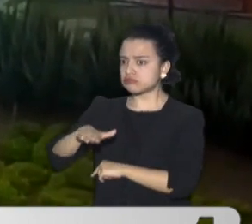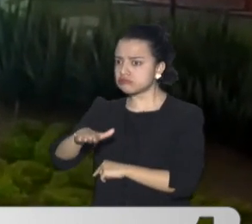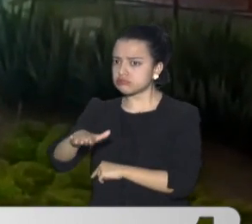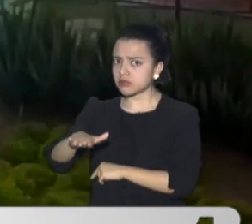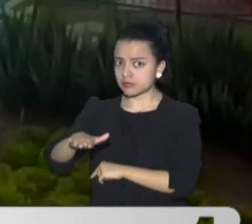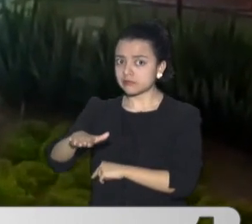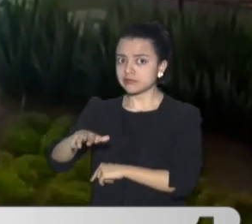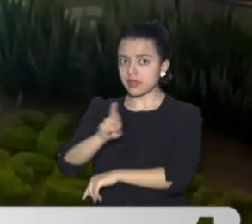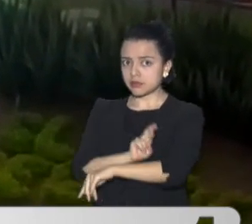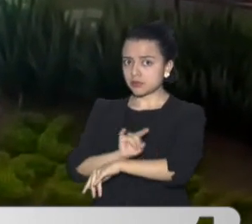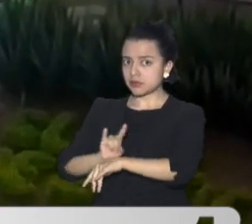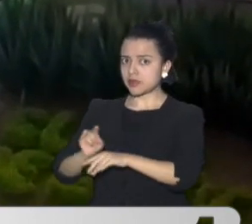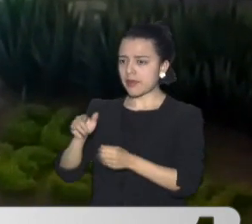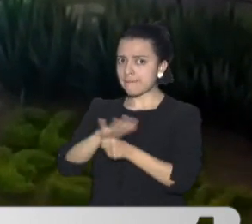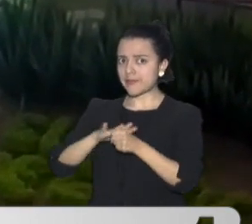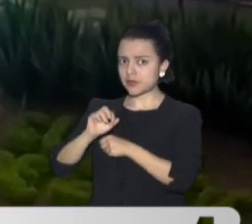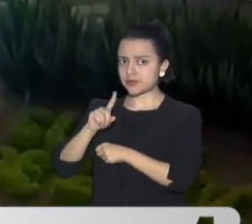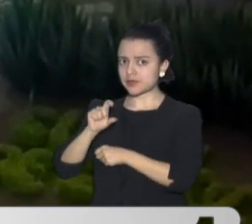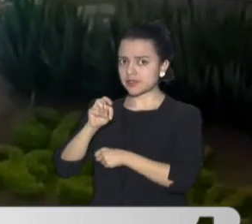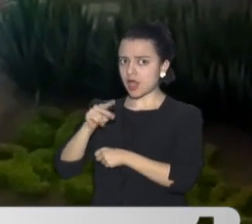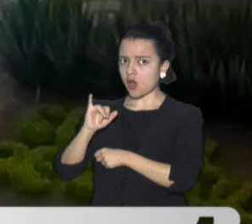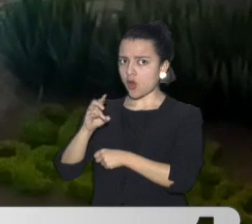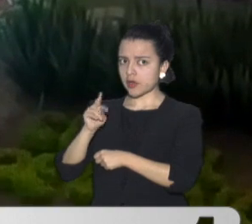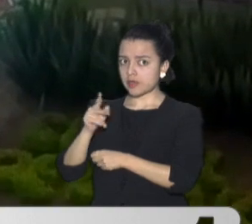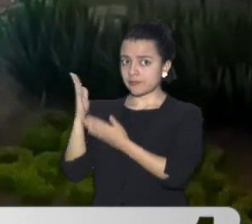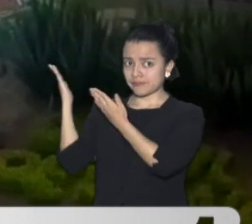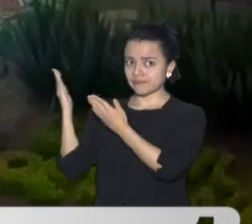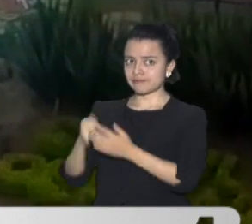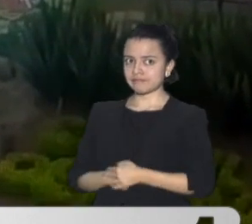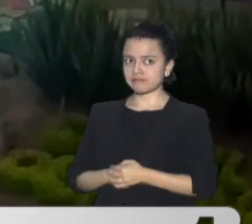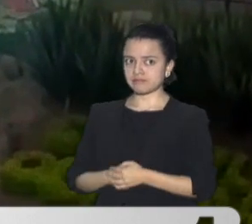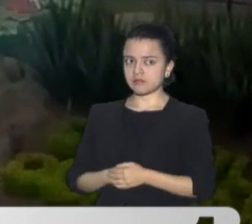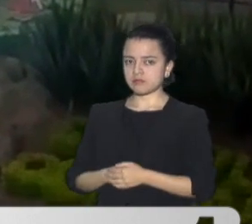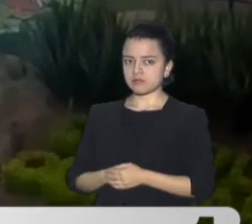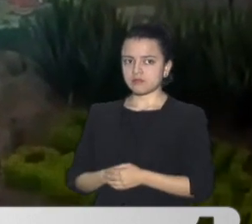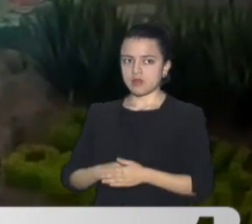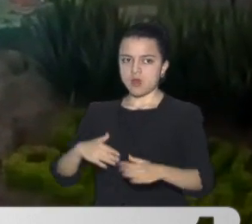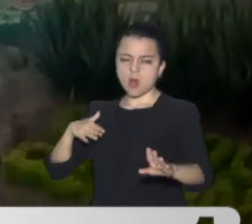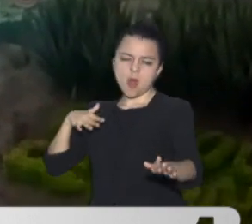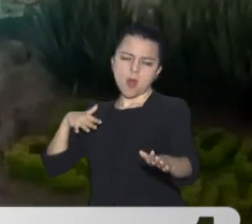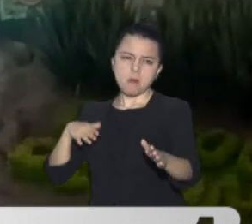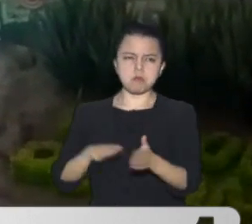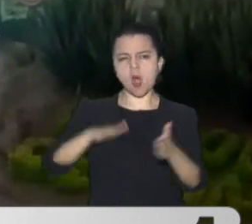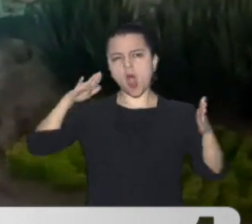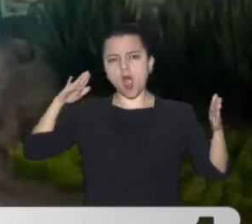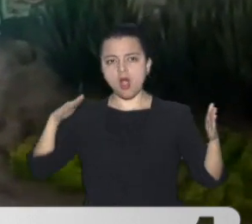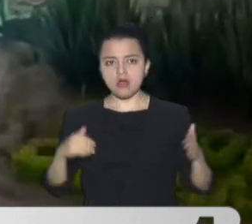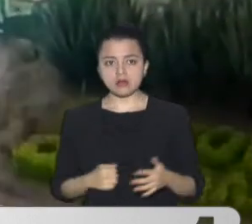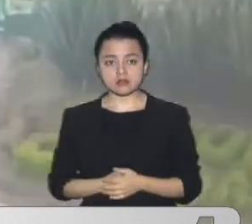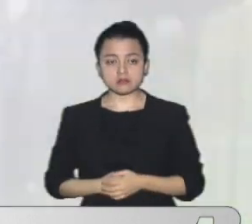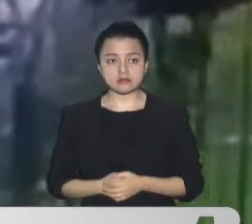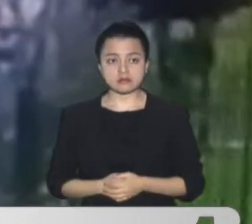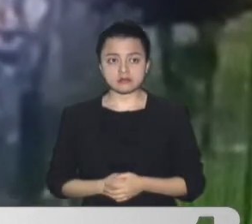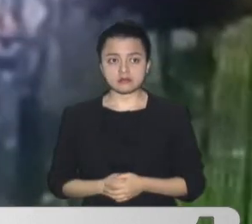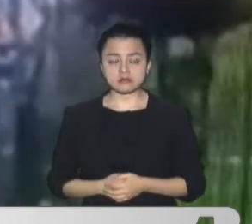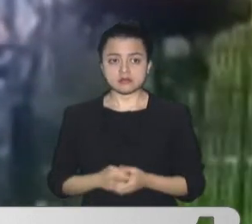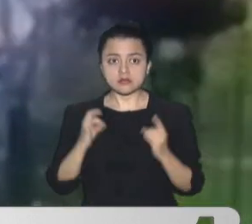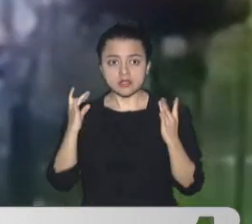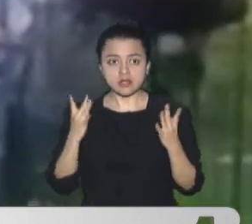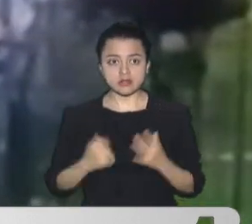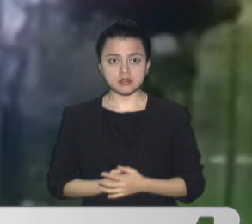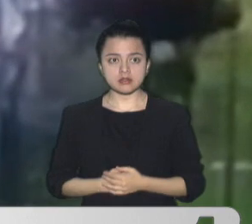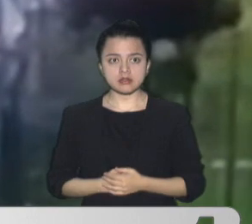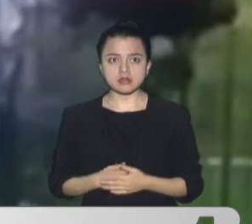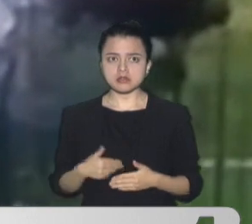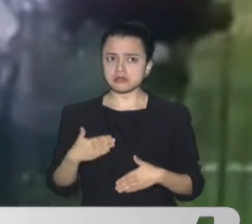Jorge En la localidad Rafael Uribe Uribe A alta velocidad Es el protagonista De una acción De irresponsabilidad A